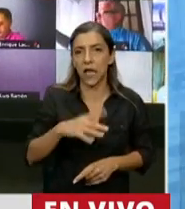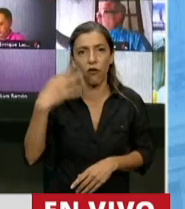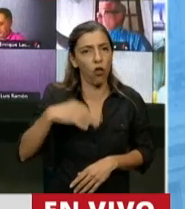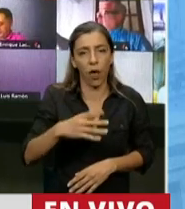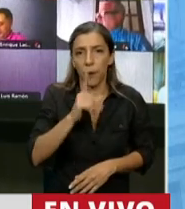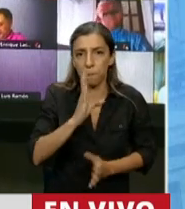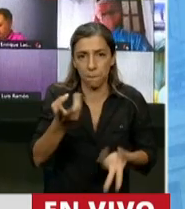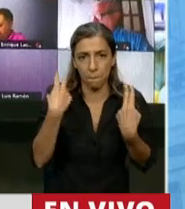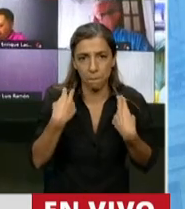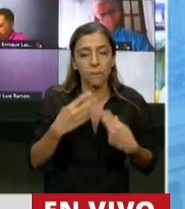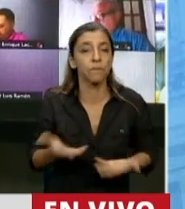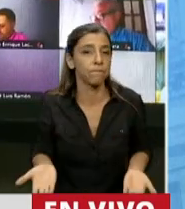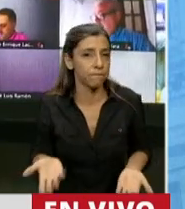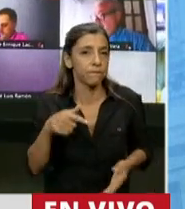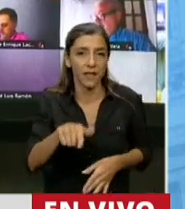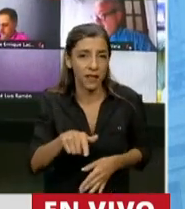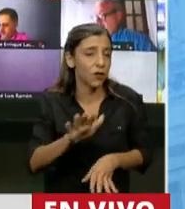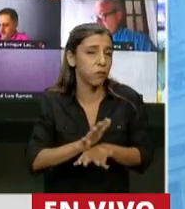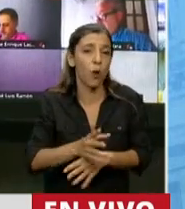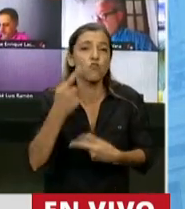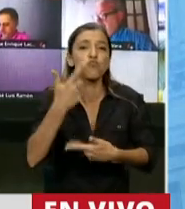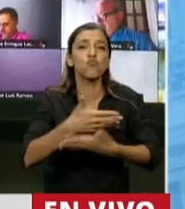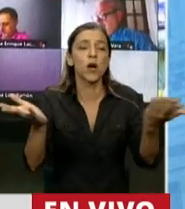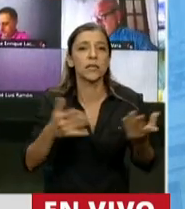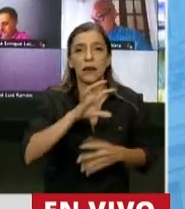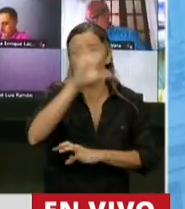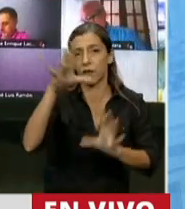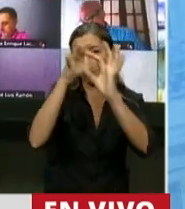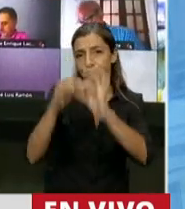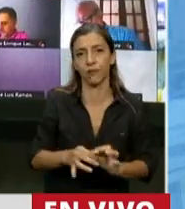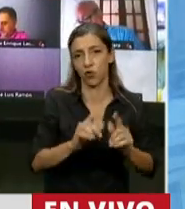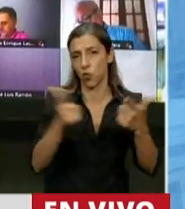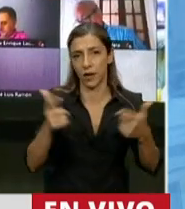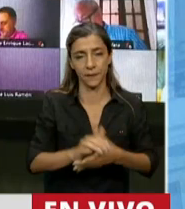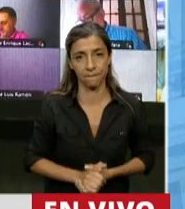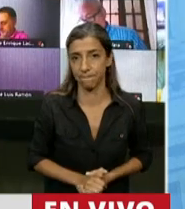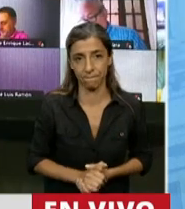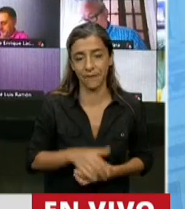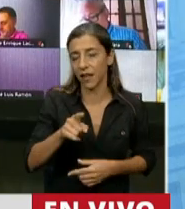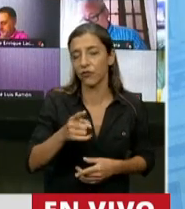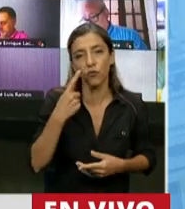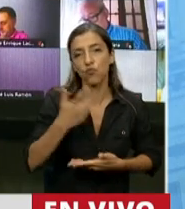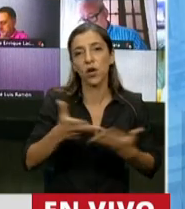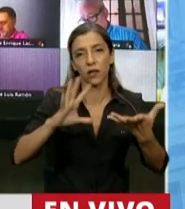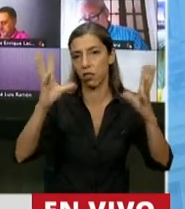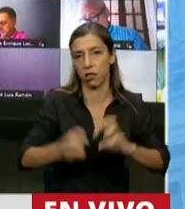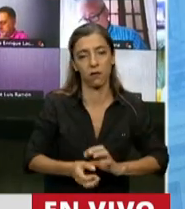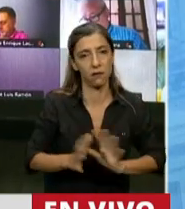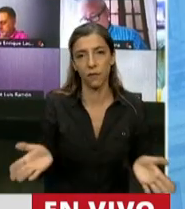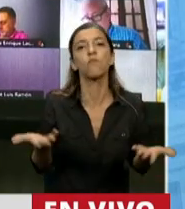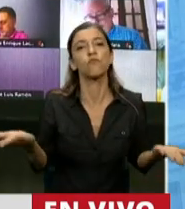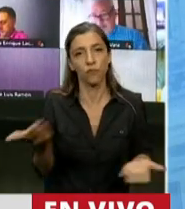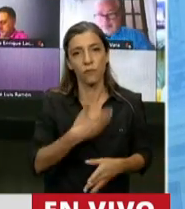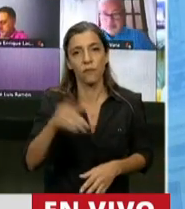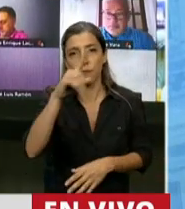terminan, sin lugar a dudas, envenenando al federalismo y lo terminan hiriendo de muerte. Por eso, el presidente, cuando habla del